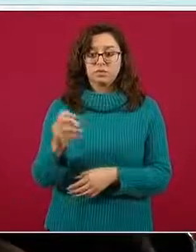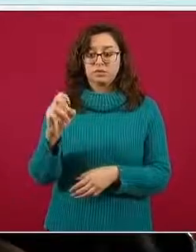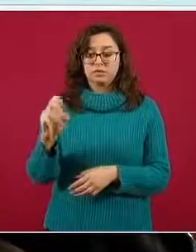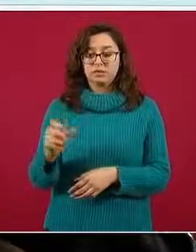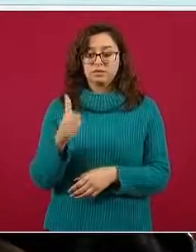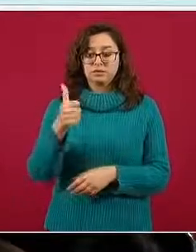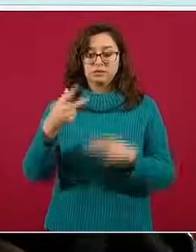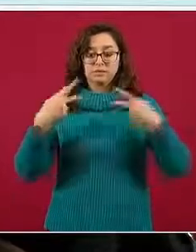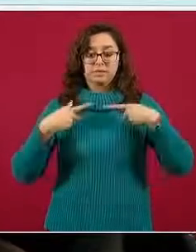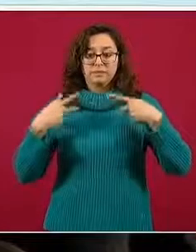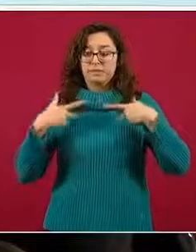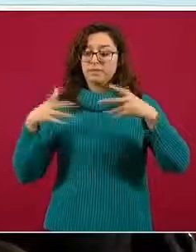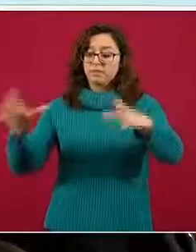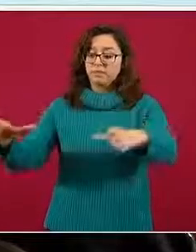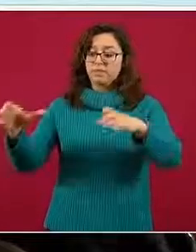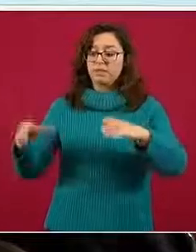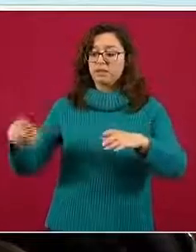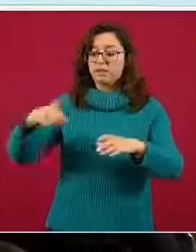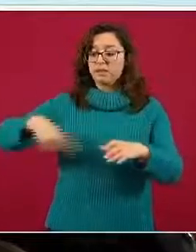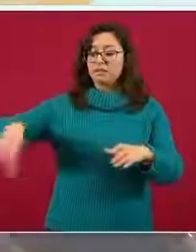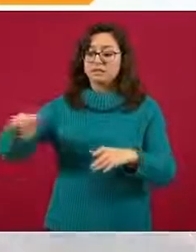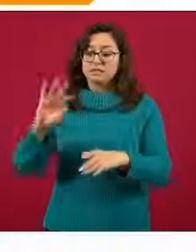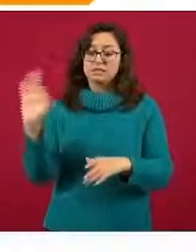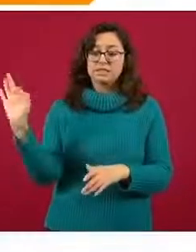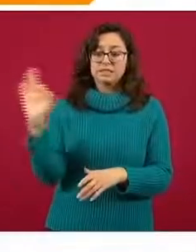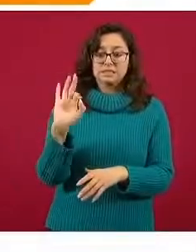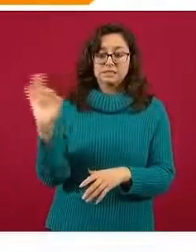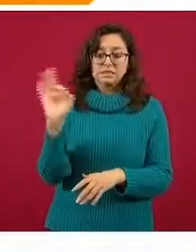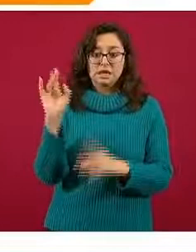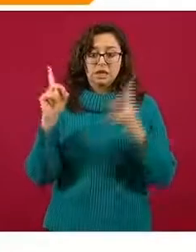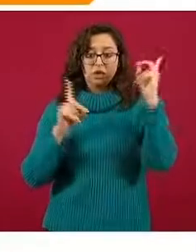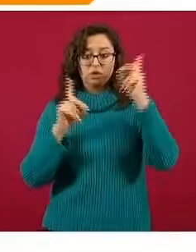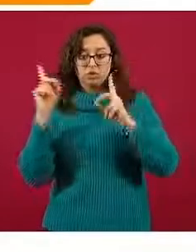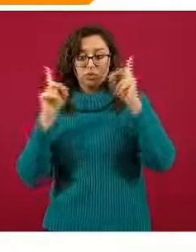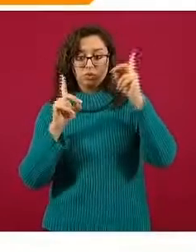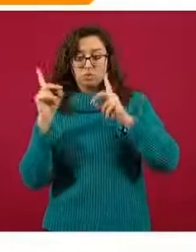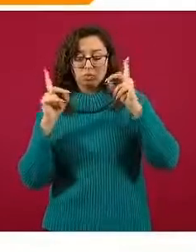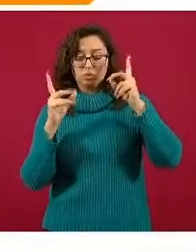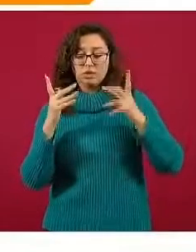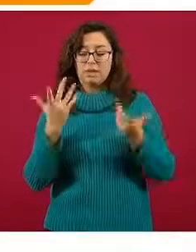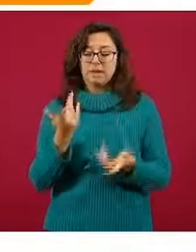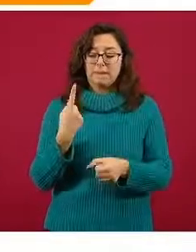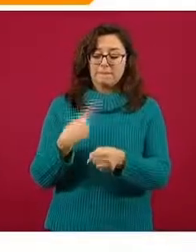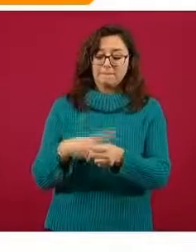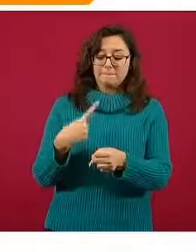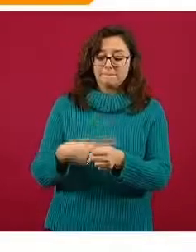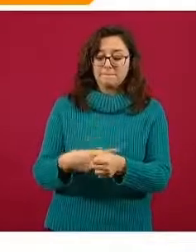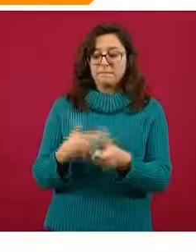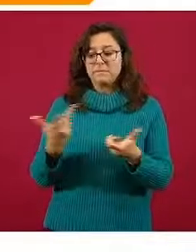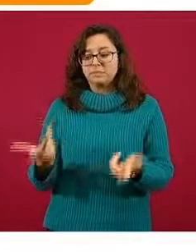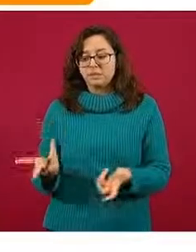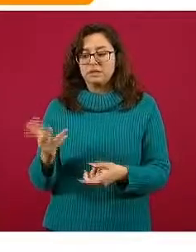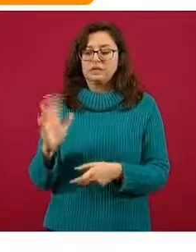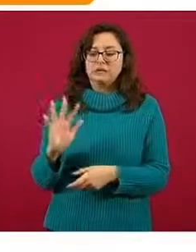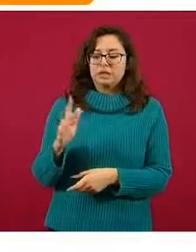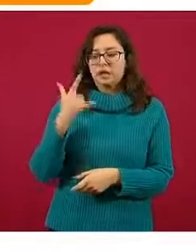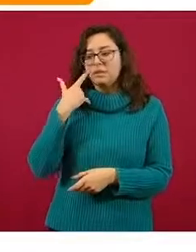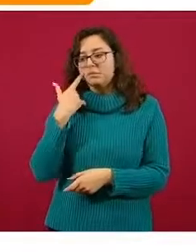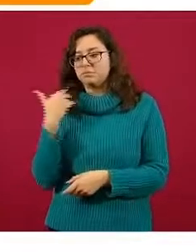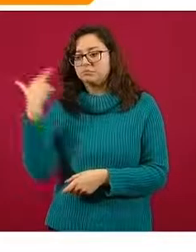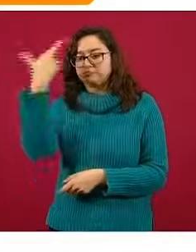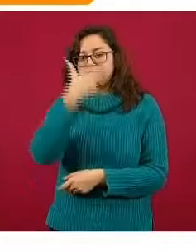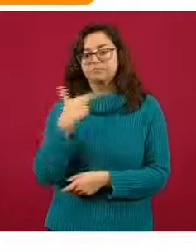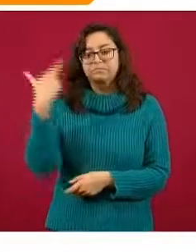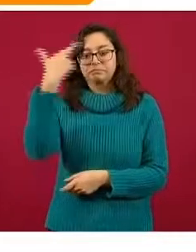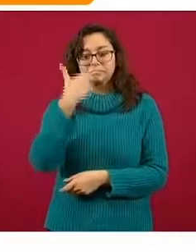notificadas y estudiadas con un estudio, valga la redundancia, epidemiológico de caso y a la